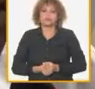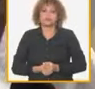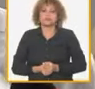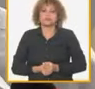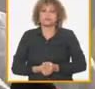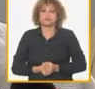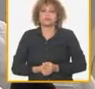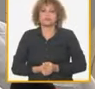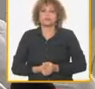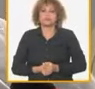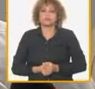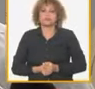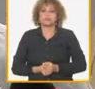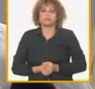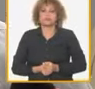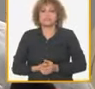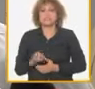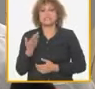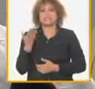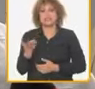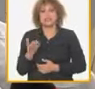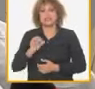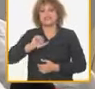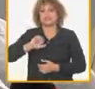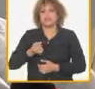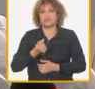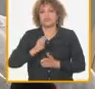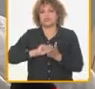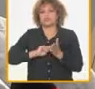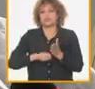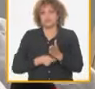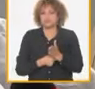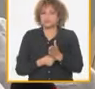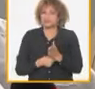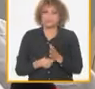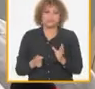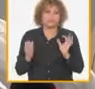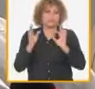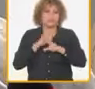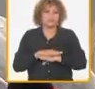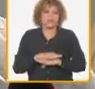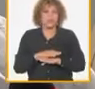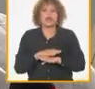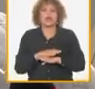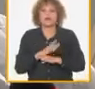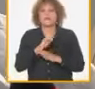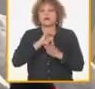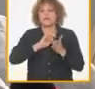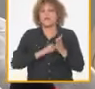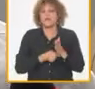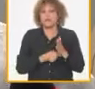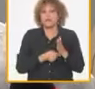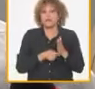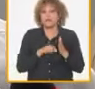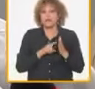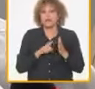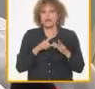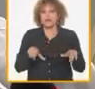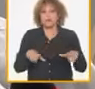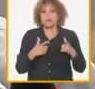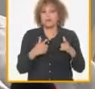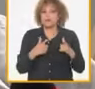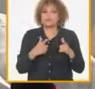no exigen lo suficiente para lograr la contratación y cuando firmamos el contrato entonces no logramos que se cumplan